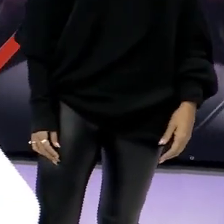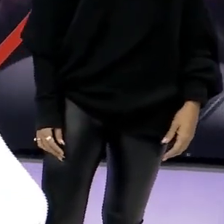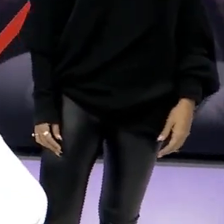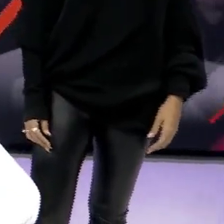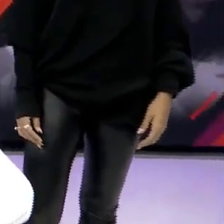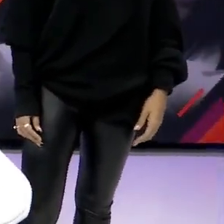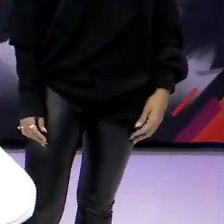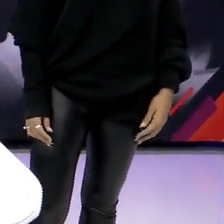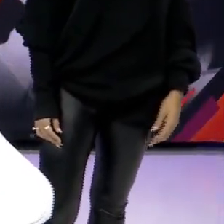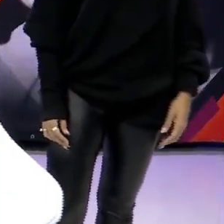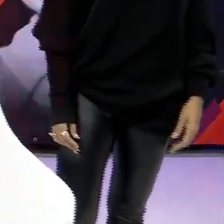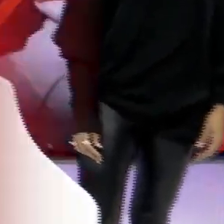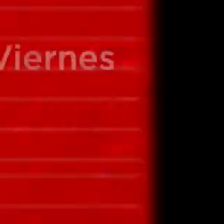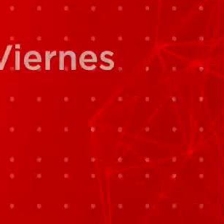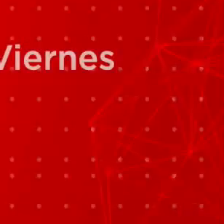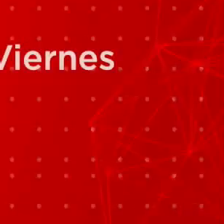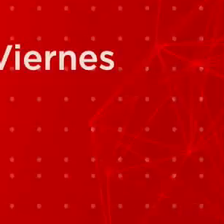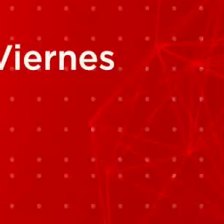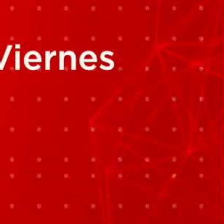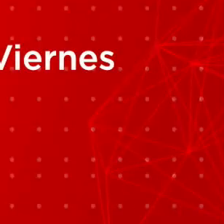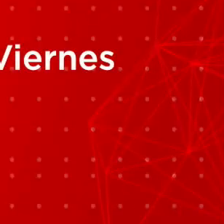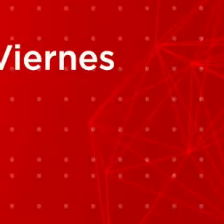11 a 12 Deportivos del 13